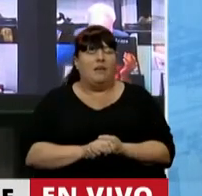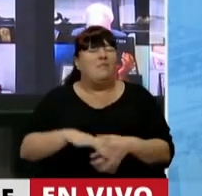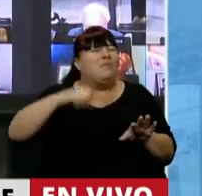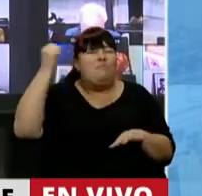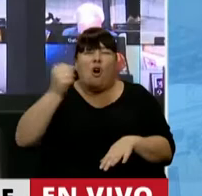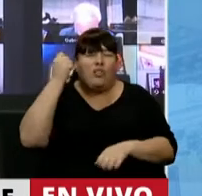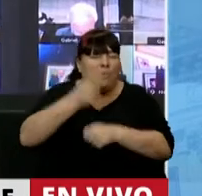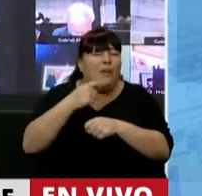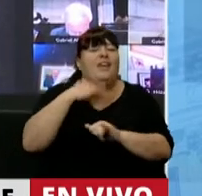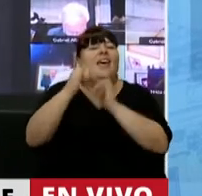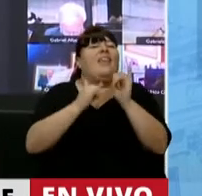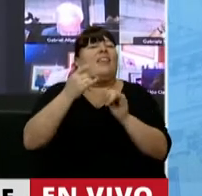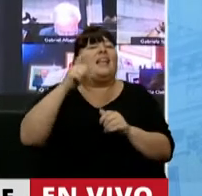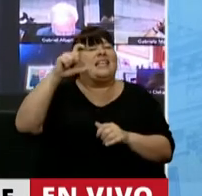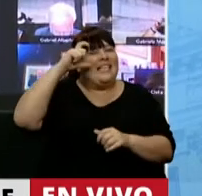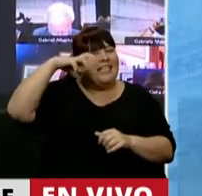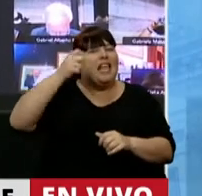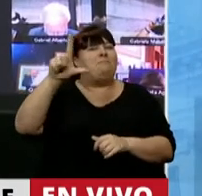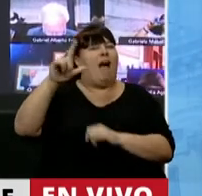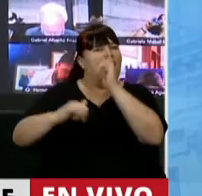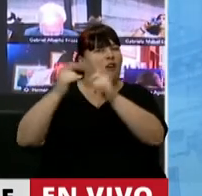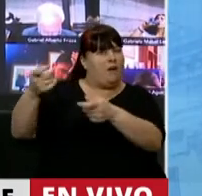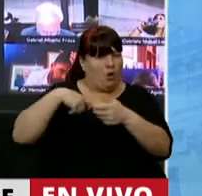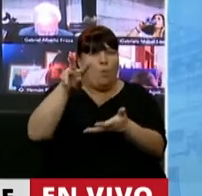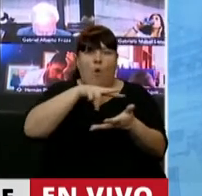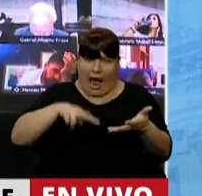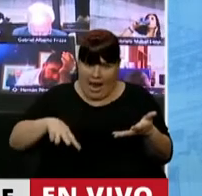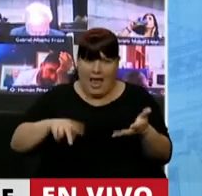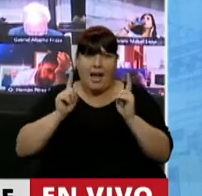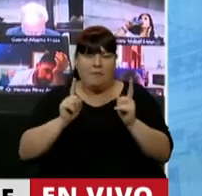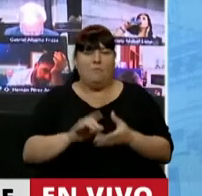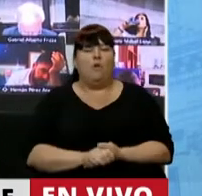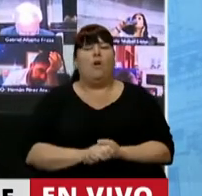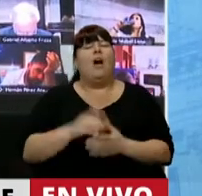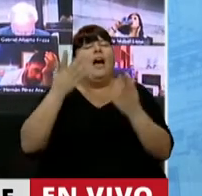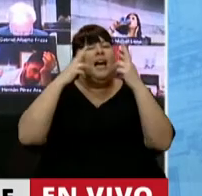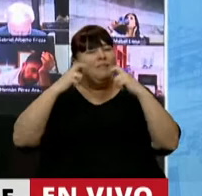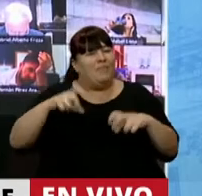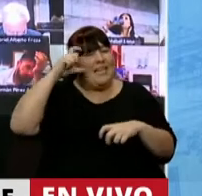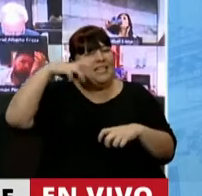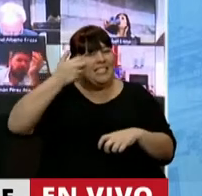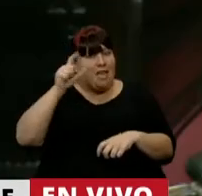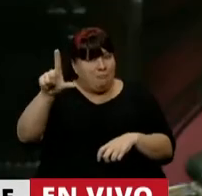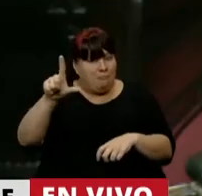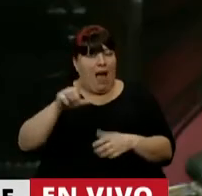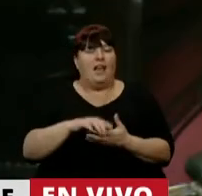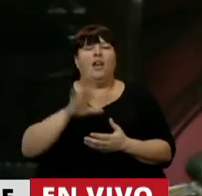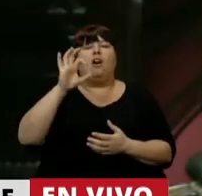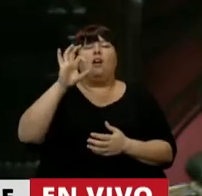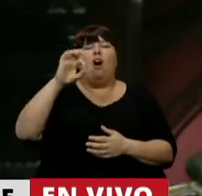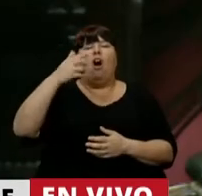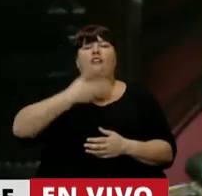Fundamental, y traigo un dato de la Cepal, y lo voy a leer, cito, señor presidente, un estudio de la Cepal y de Oxfam,